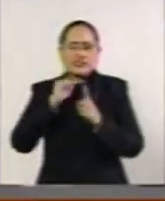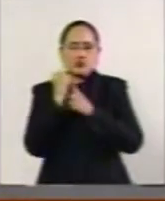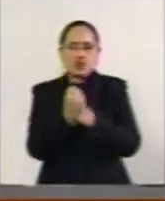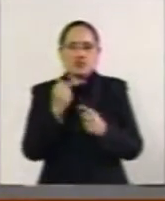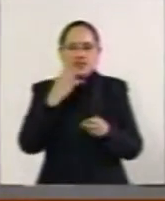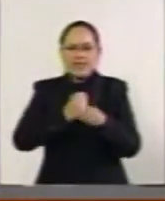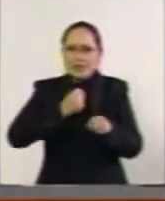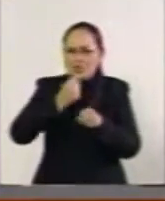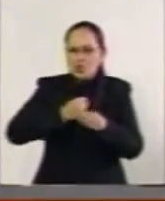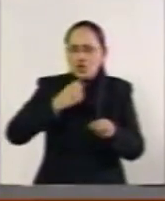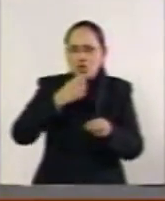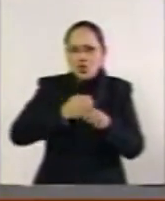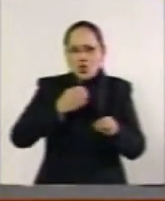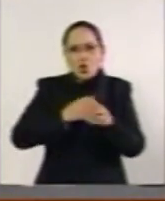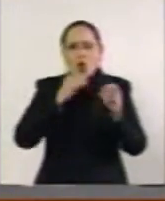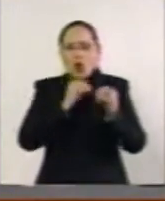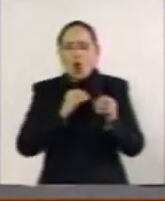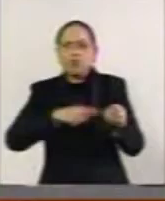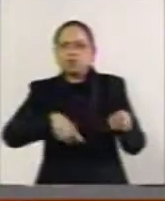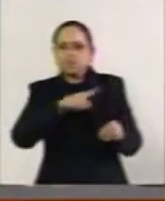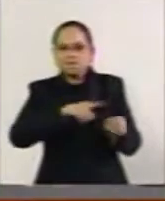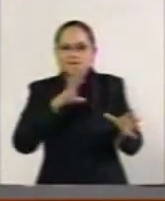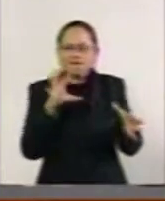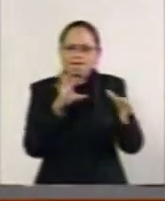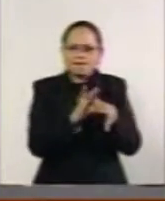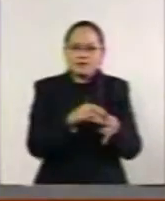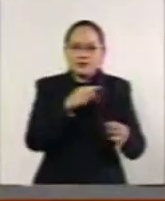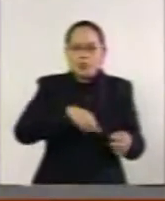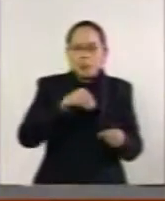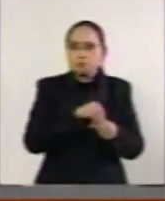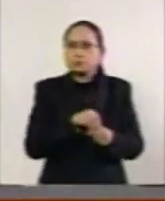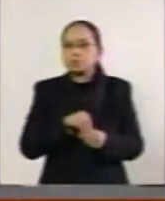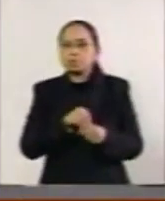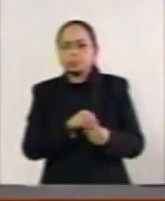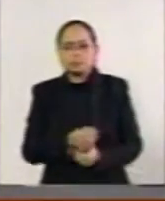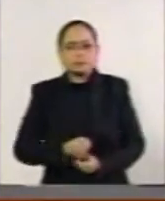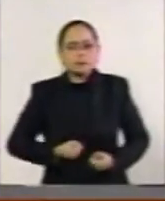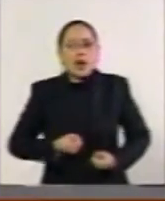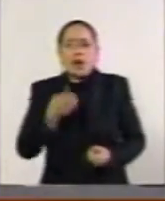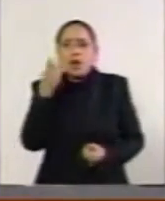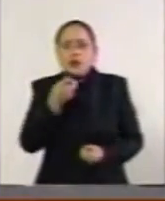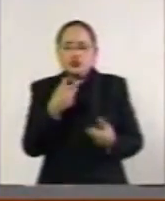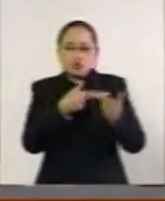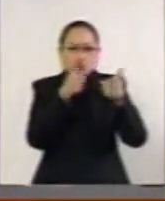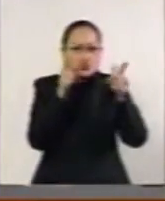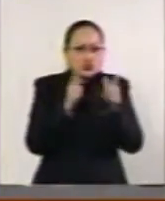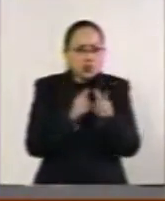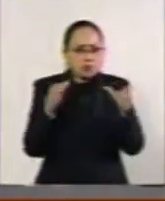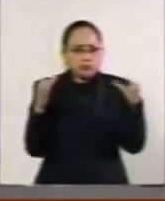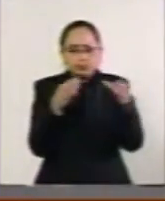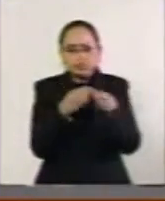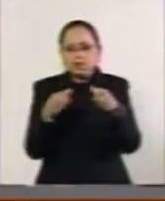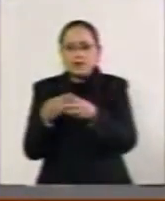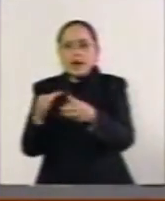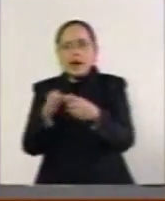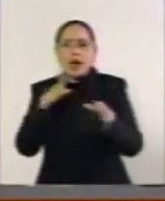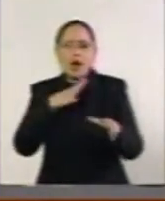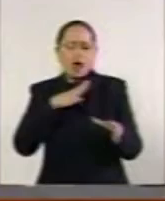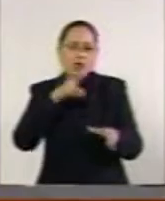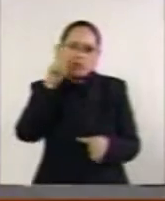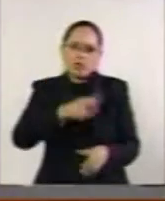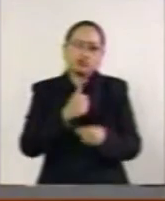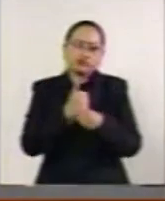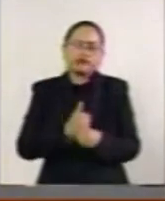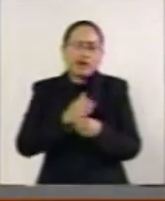esclavitud, de trata de personas, en una gran discrecionalidad. Estos grupos sufren una gran